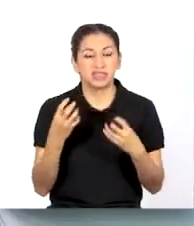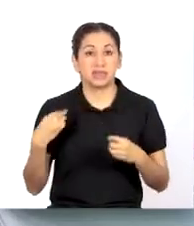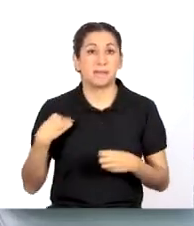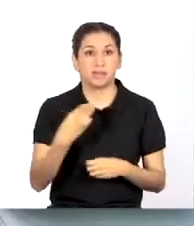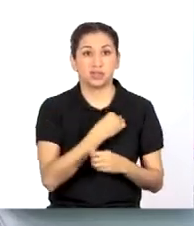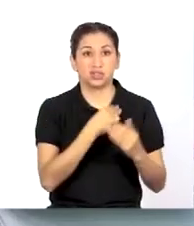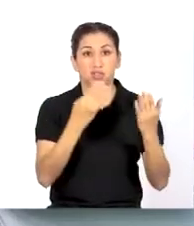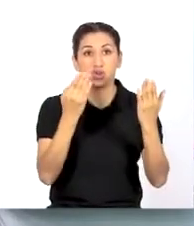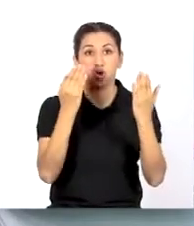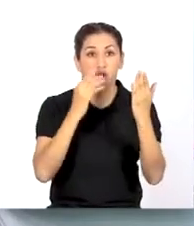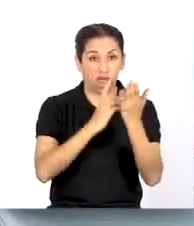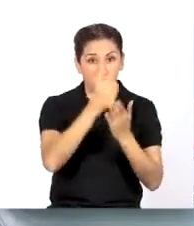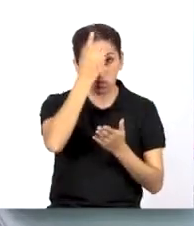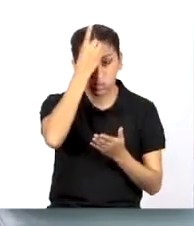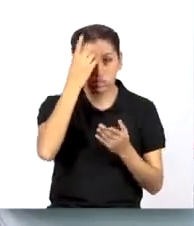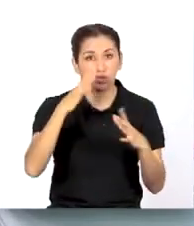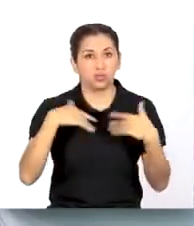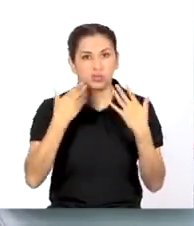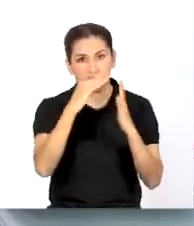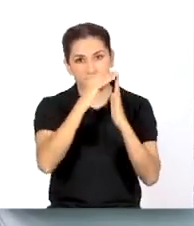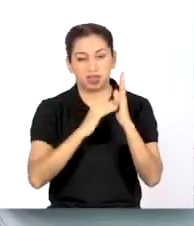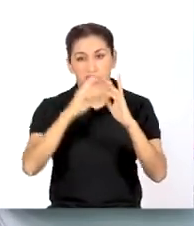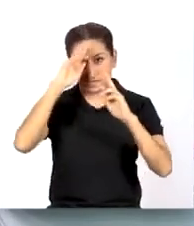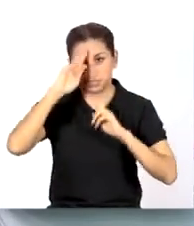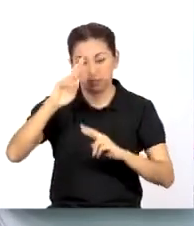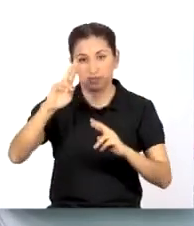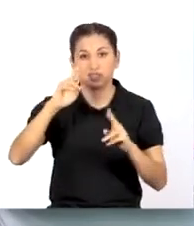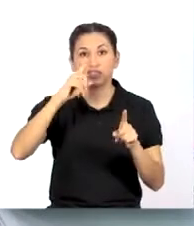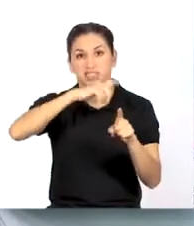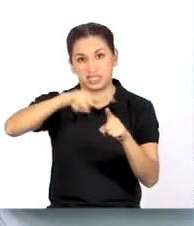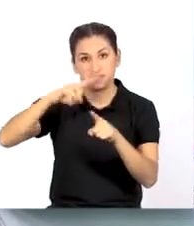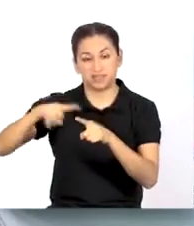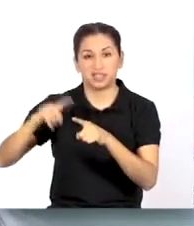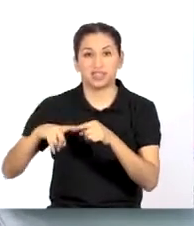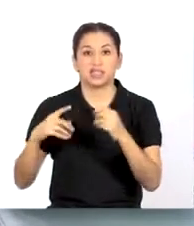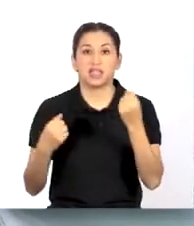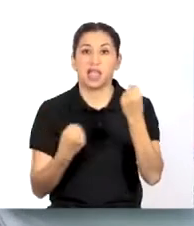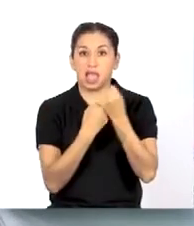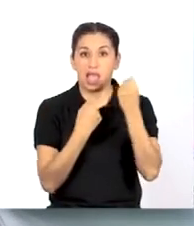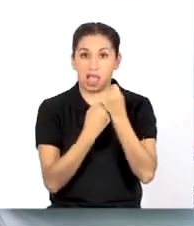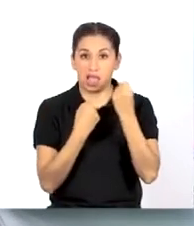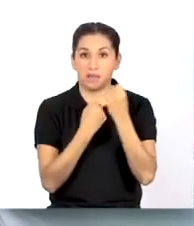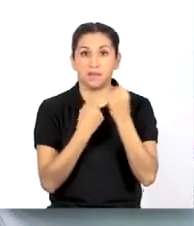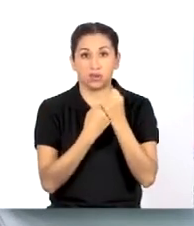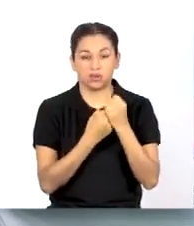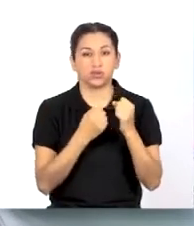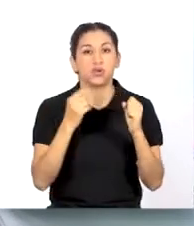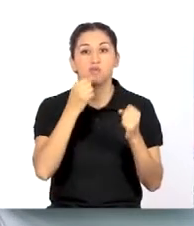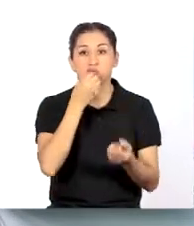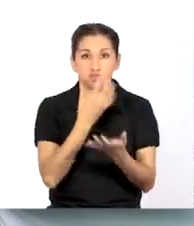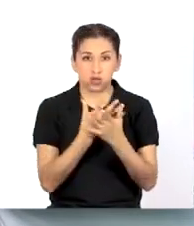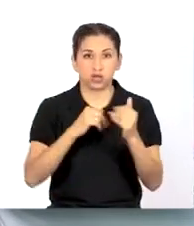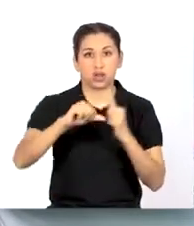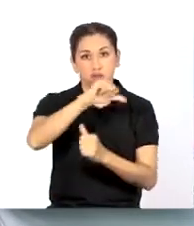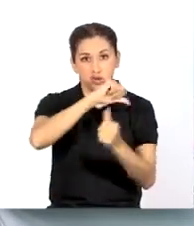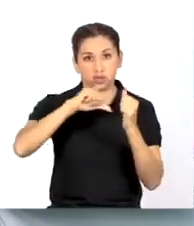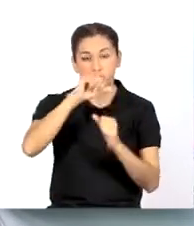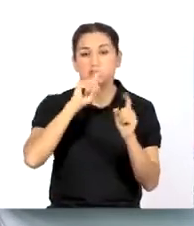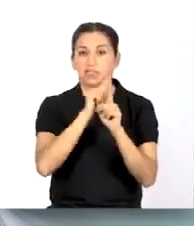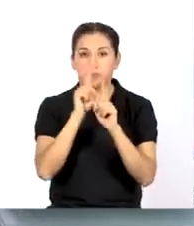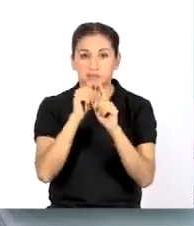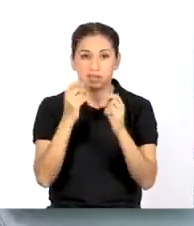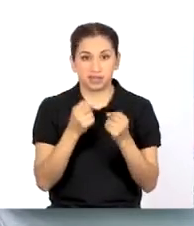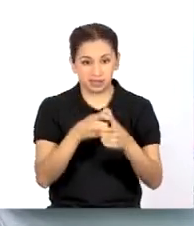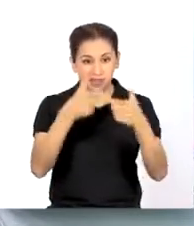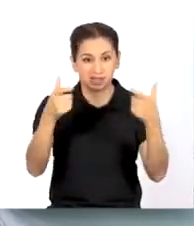involucre en una serie de actividades orientadas al respeto a las diferencias, a la colaboración para la buena convivencia y a